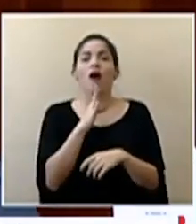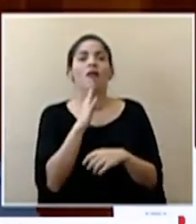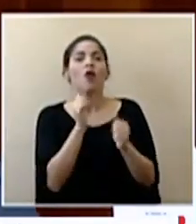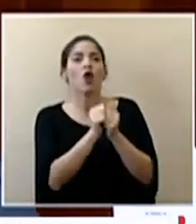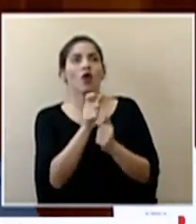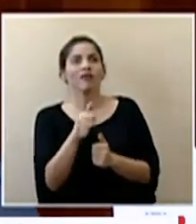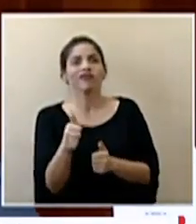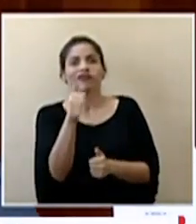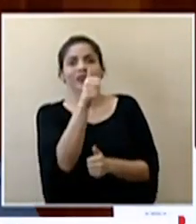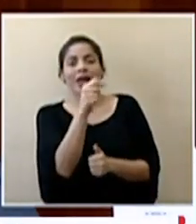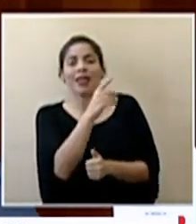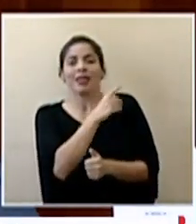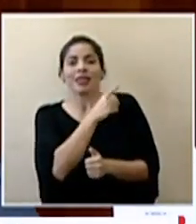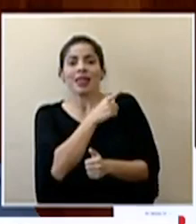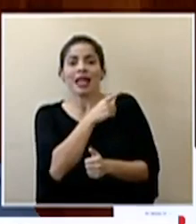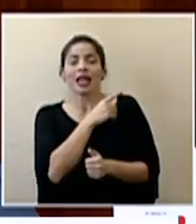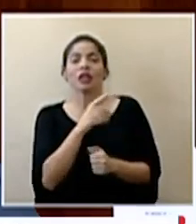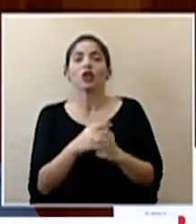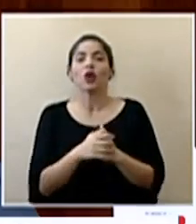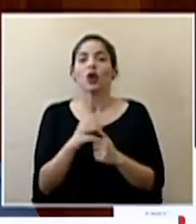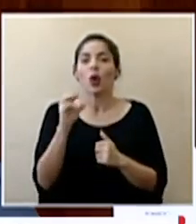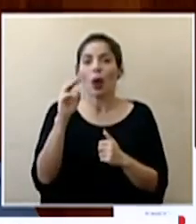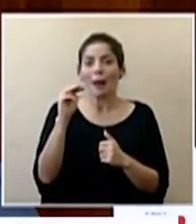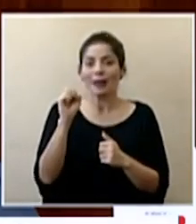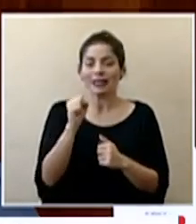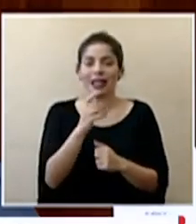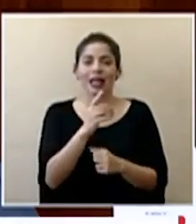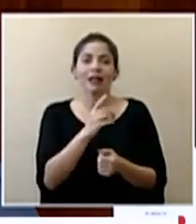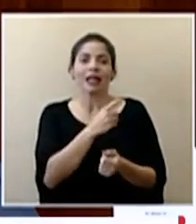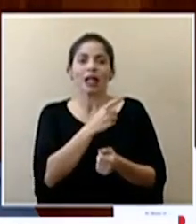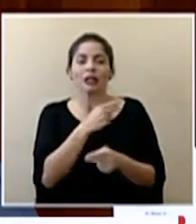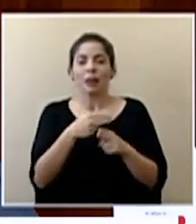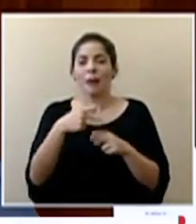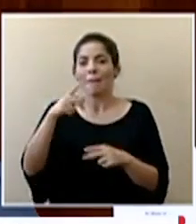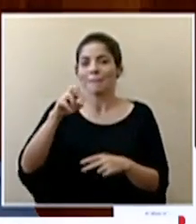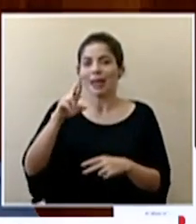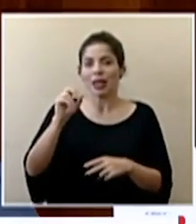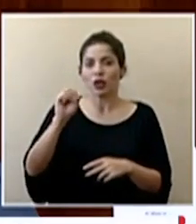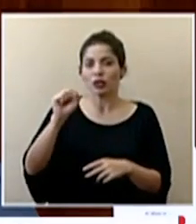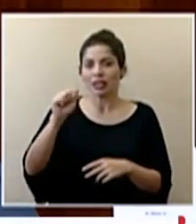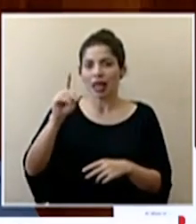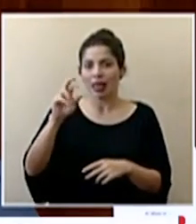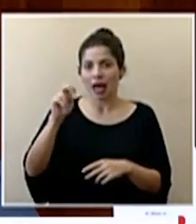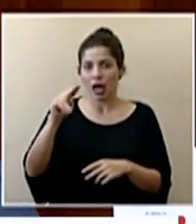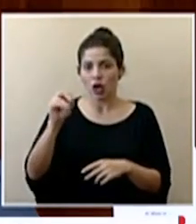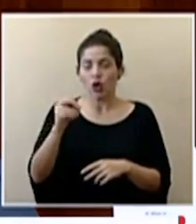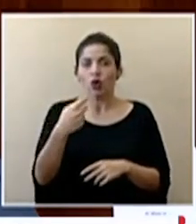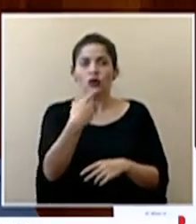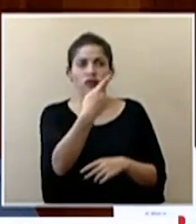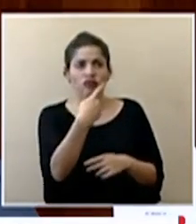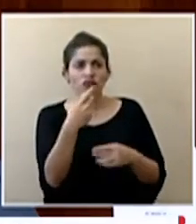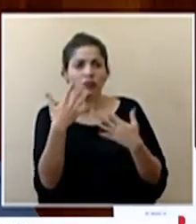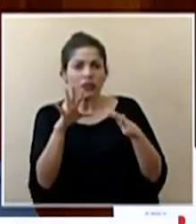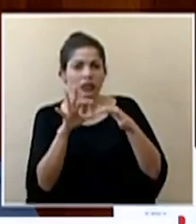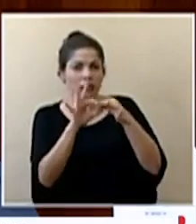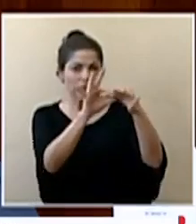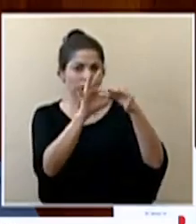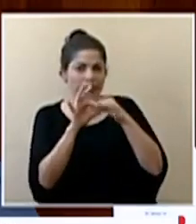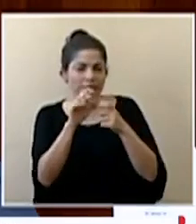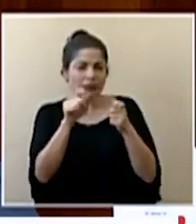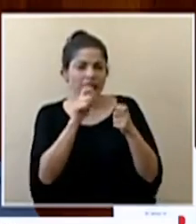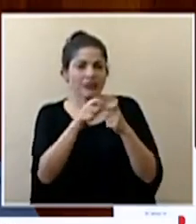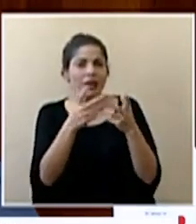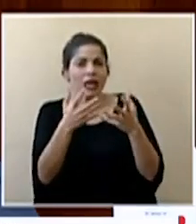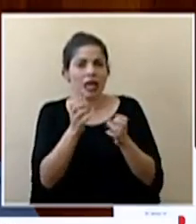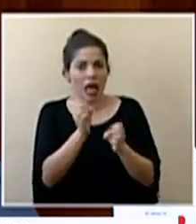la OMS el doctor Tedros Adano Guebreyesus en donde ya nos hemos acercado y establecido algunas coordinaciones específicas que queremos